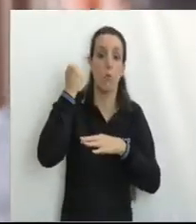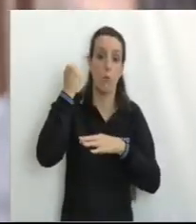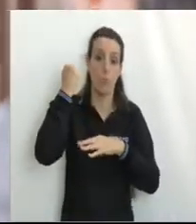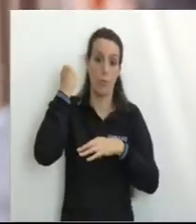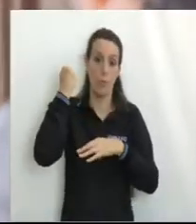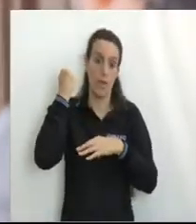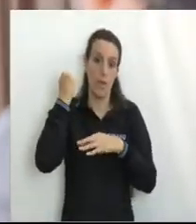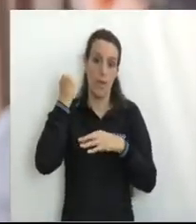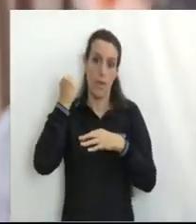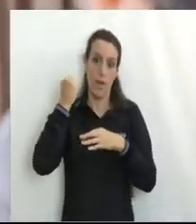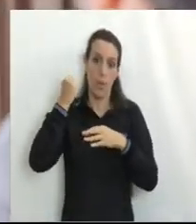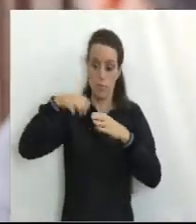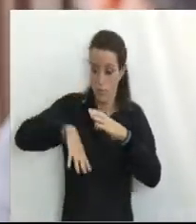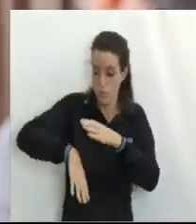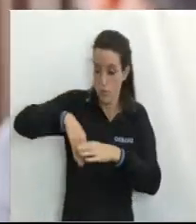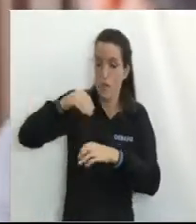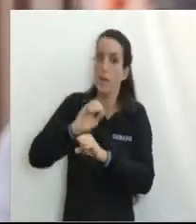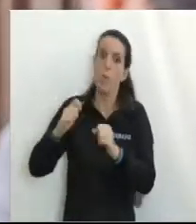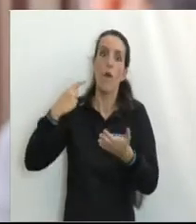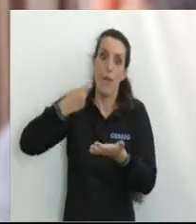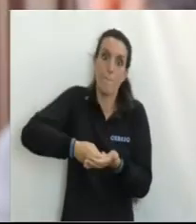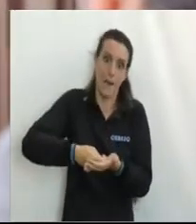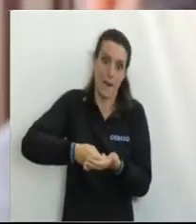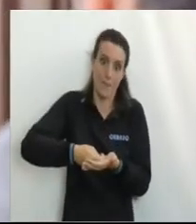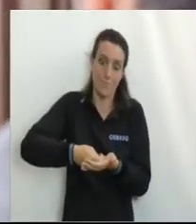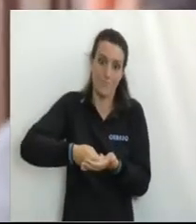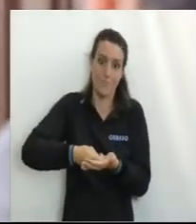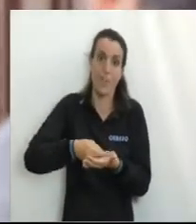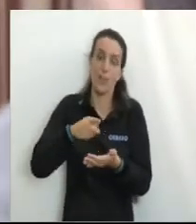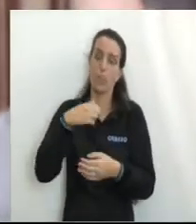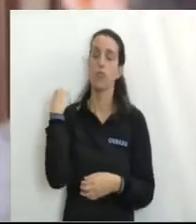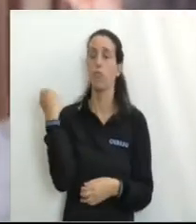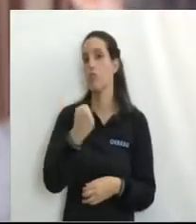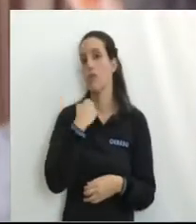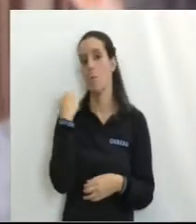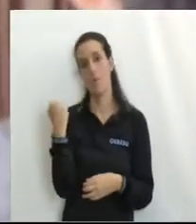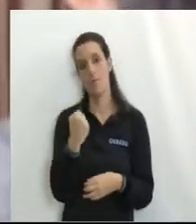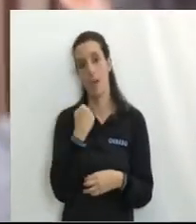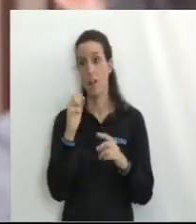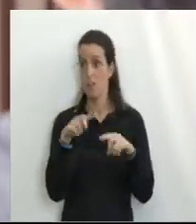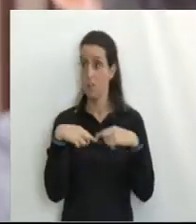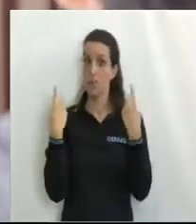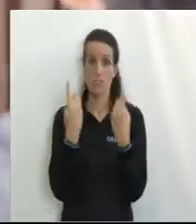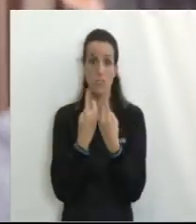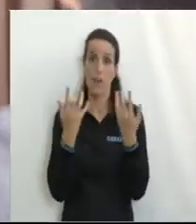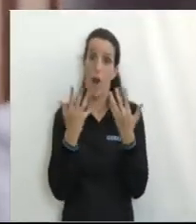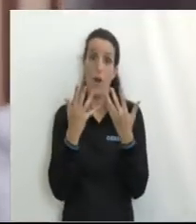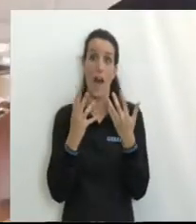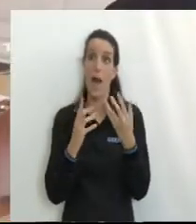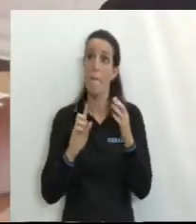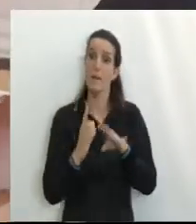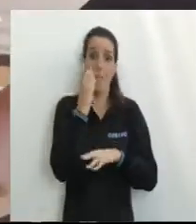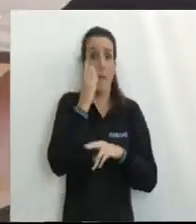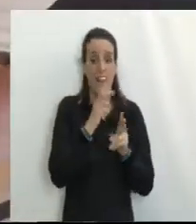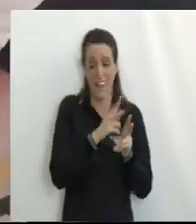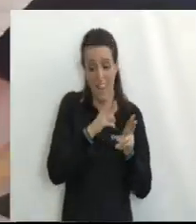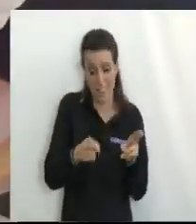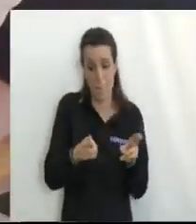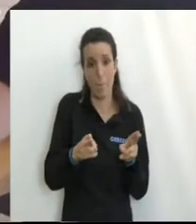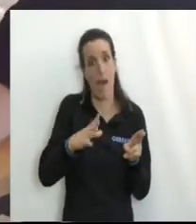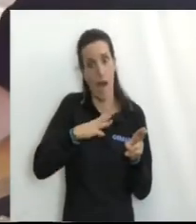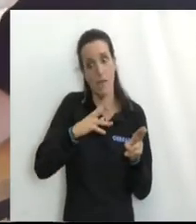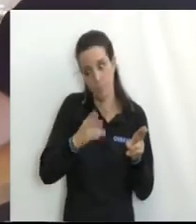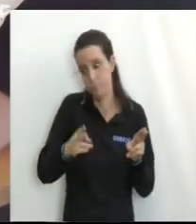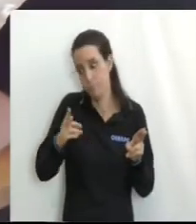desafío Sería el descubrir Un yacimiento Económicamente rentable Eso es Es fundamental Nosotros Estamos